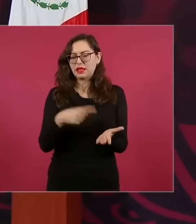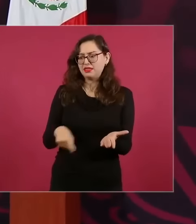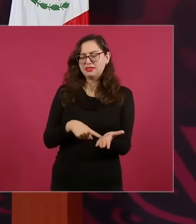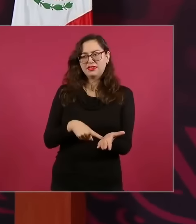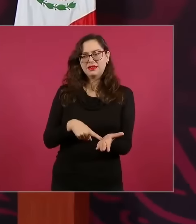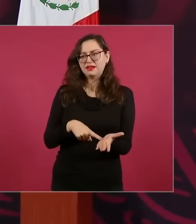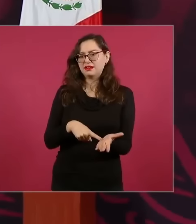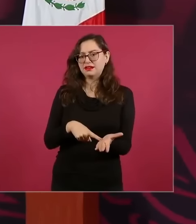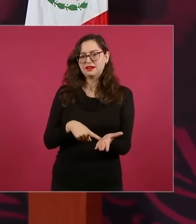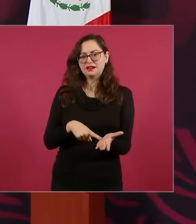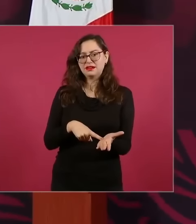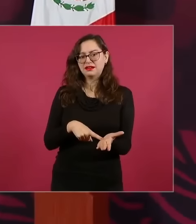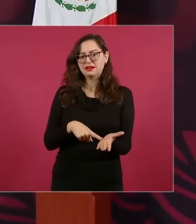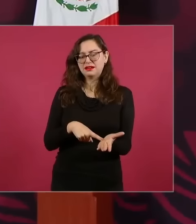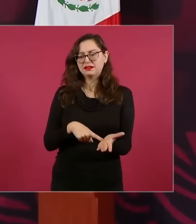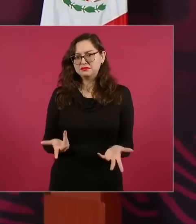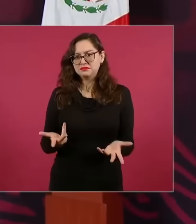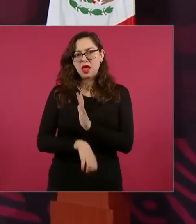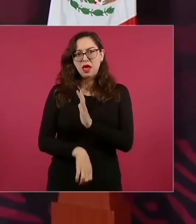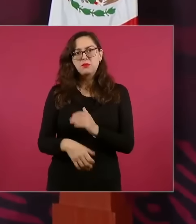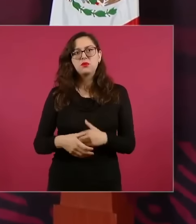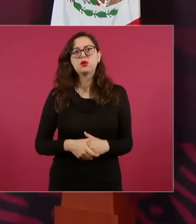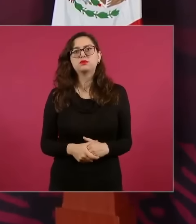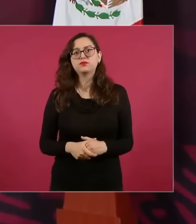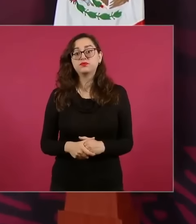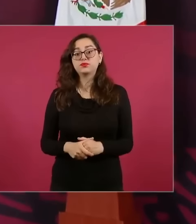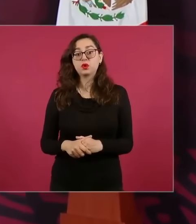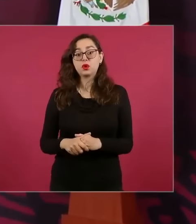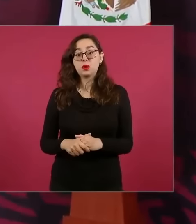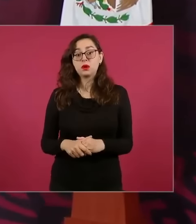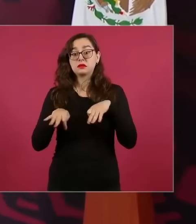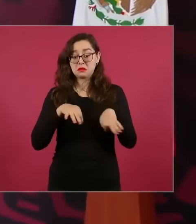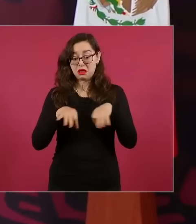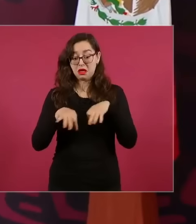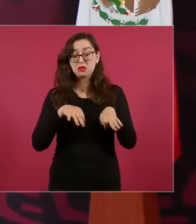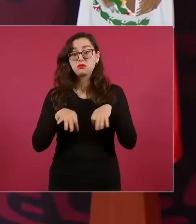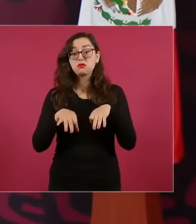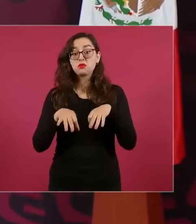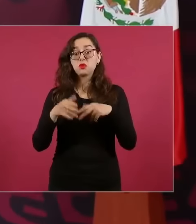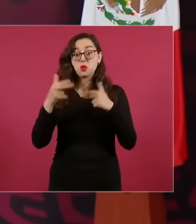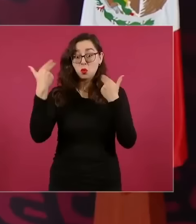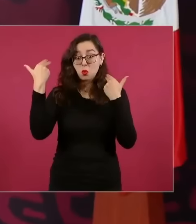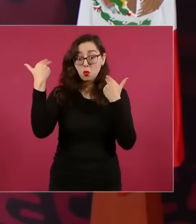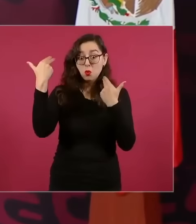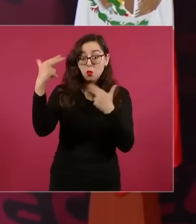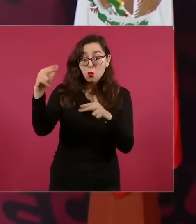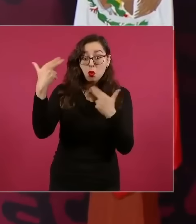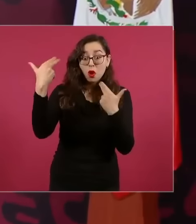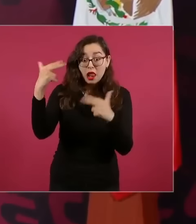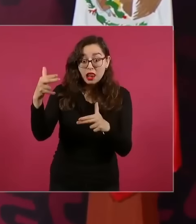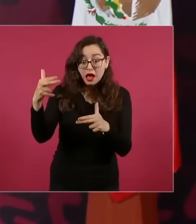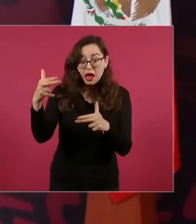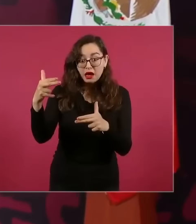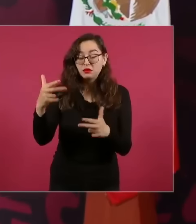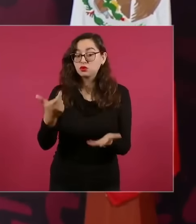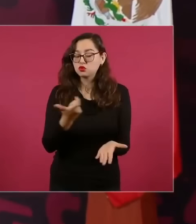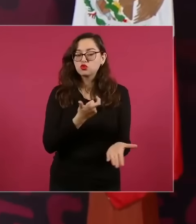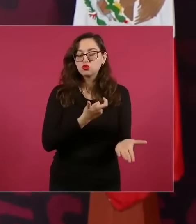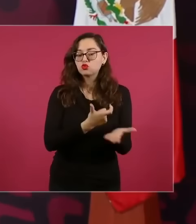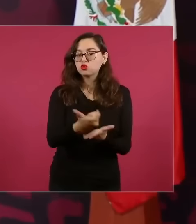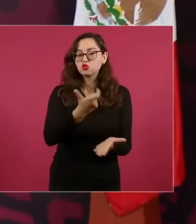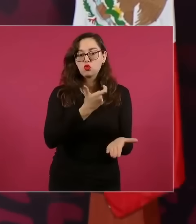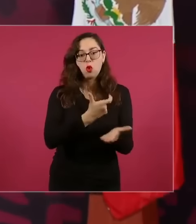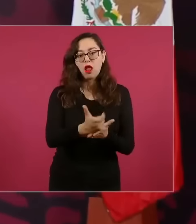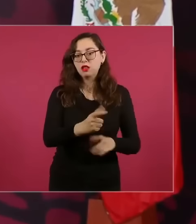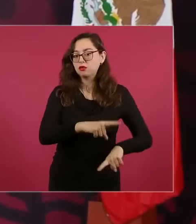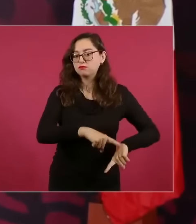opta por la huelga cualquier trabajador pues ya no recibe su salario por